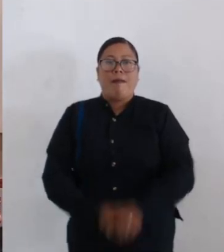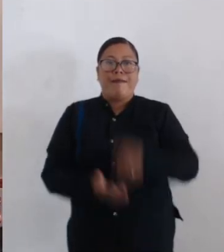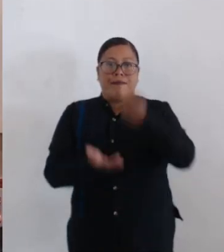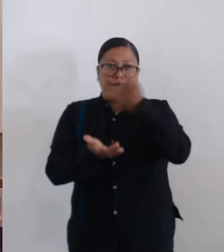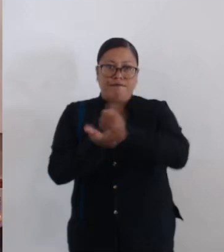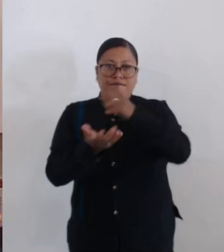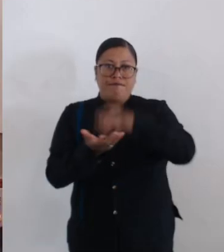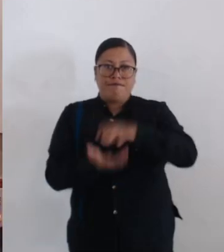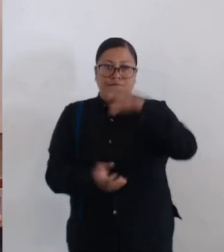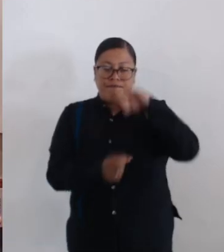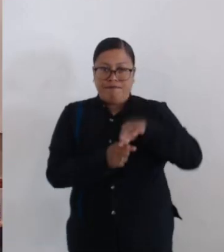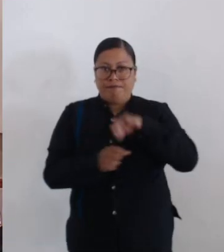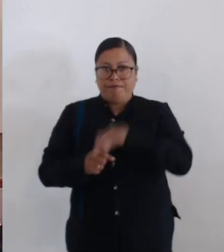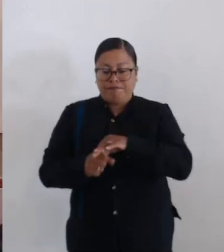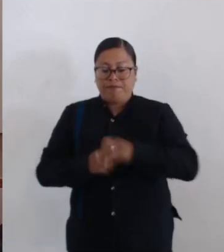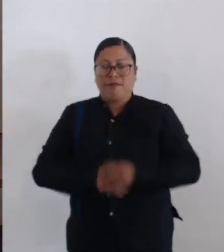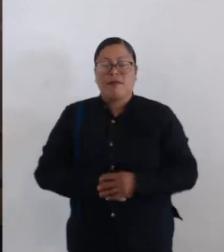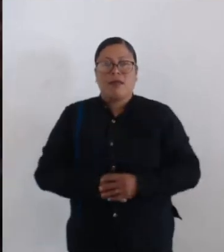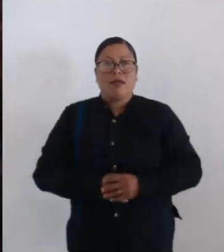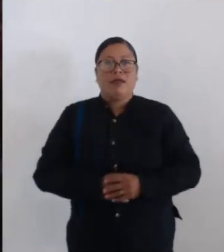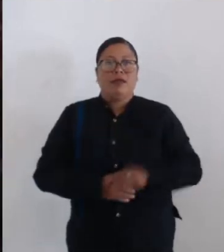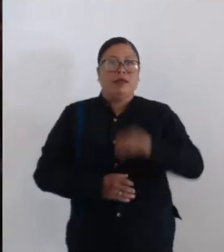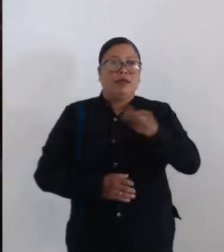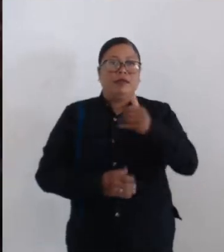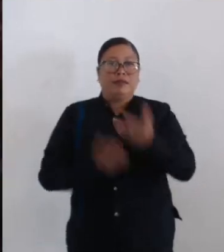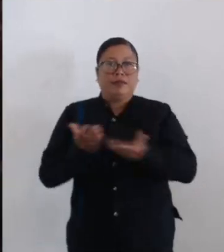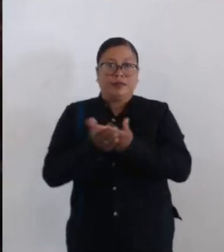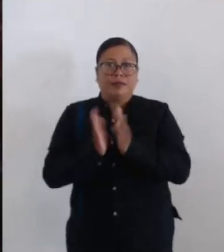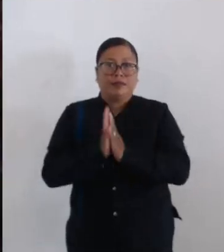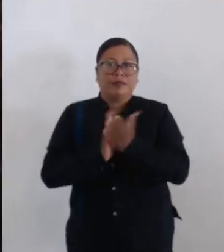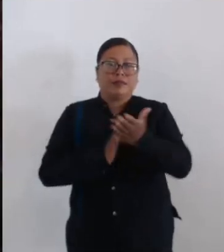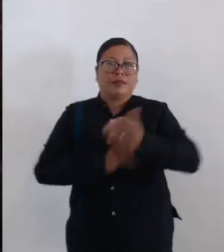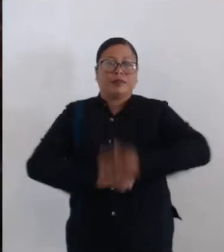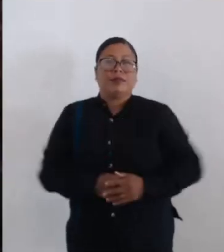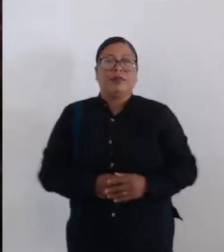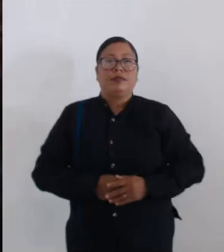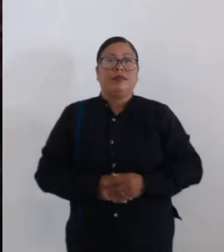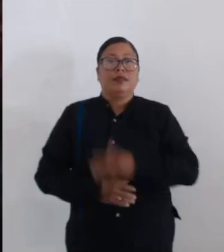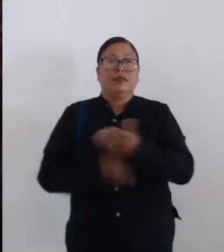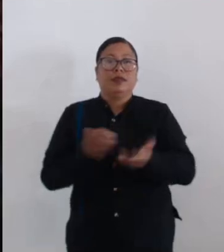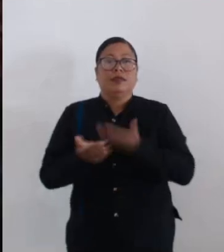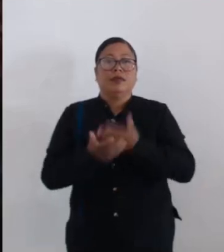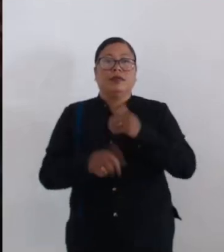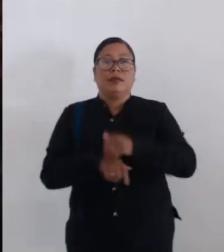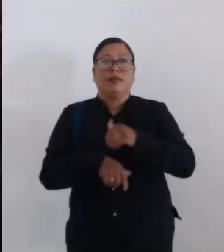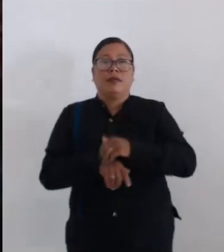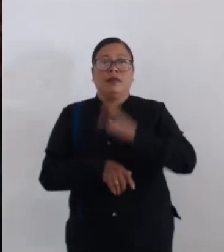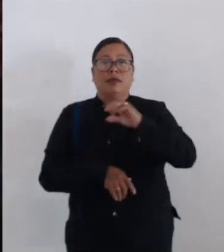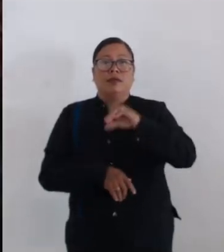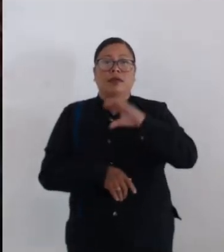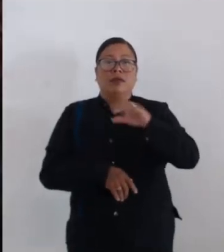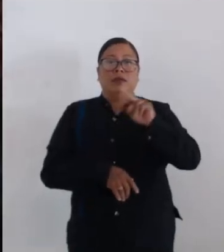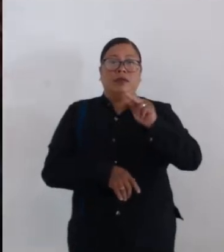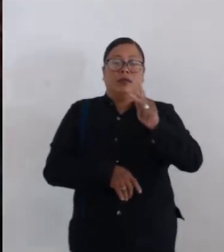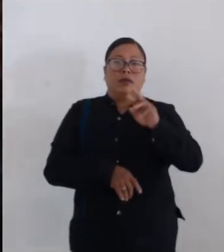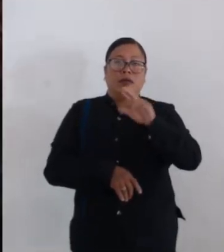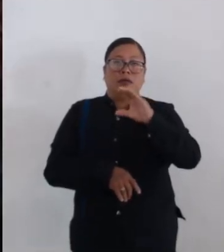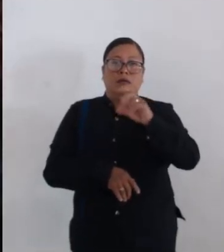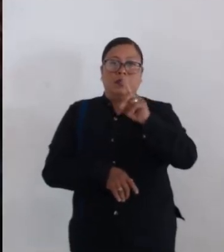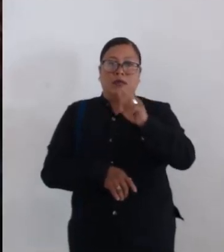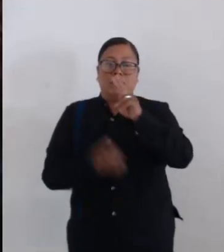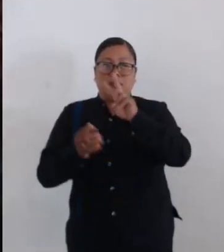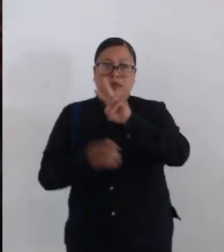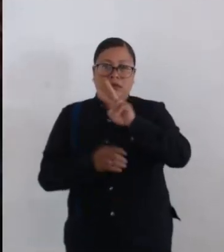Aprobado por unanimidad de los presentes. De cuenta con el siguiente dictamen, por favor. Se da cuenta con el dictamen con número CMYCVP-RCD